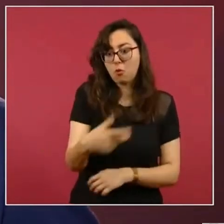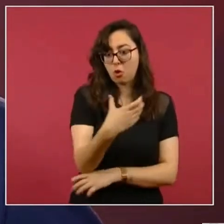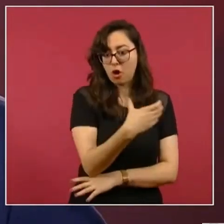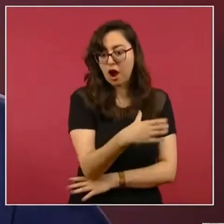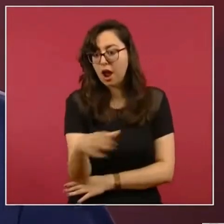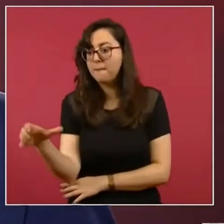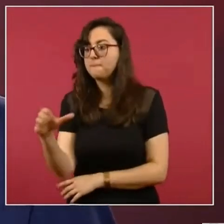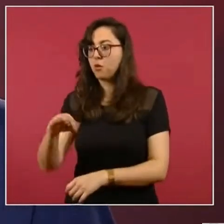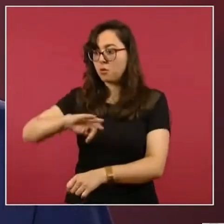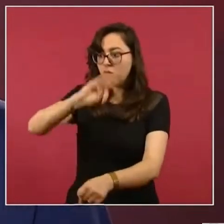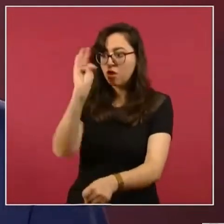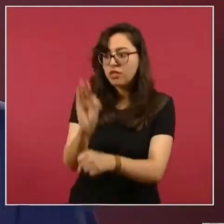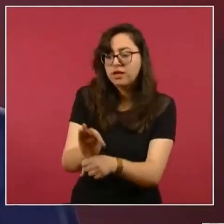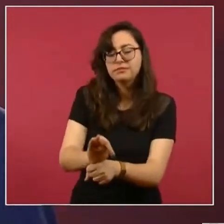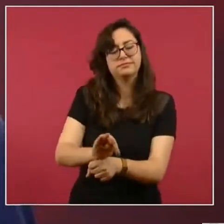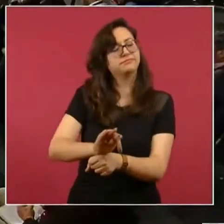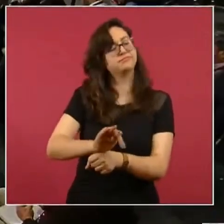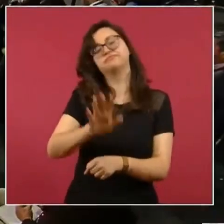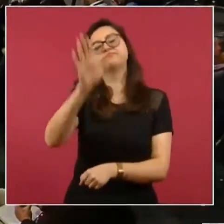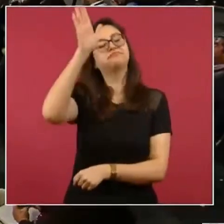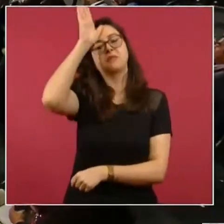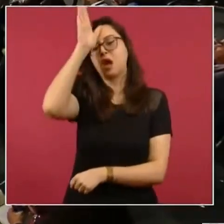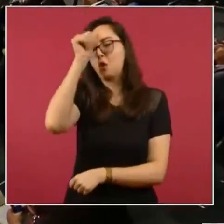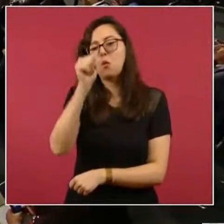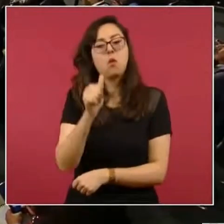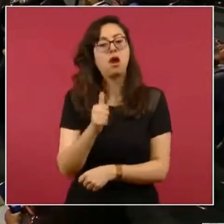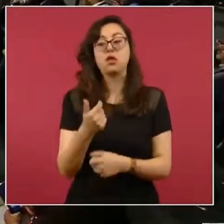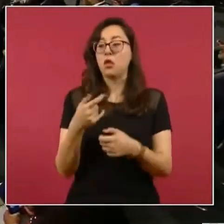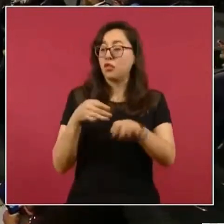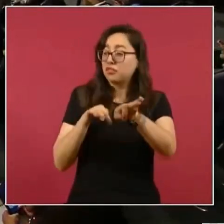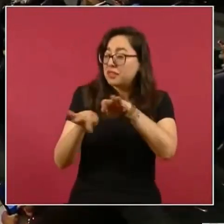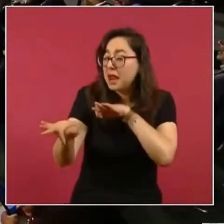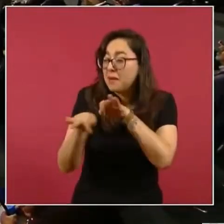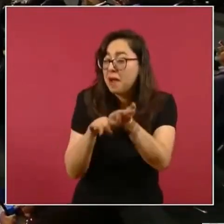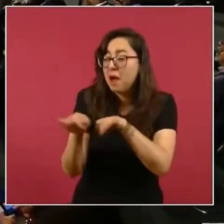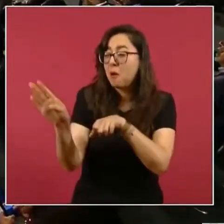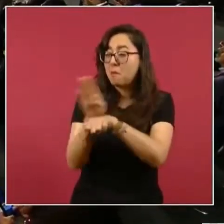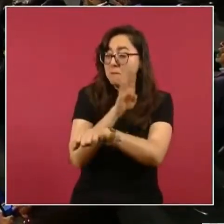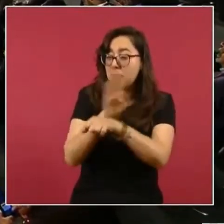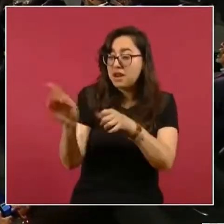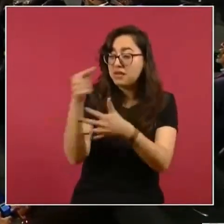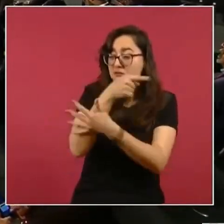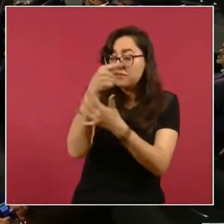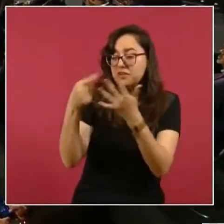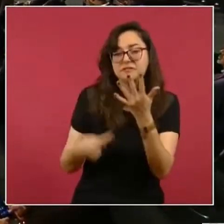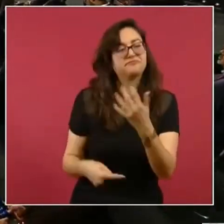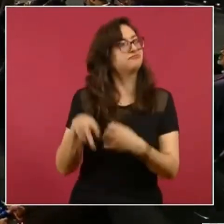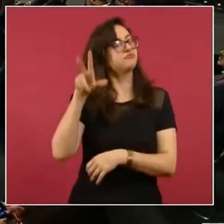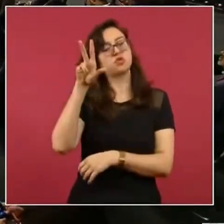con la política laboral, ni con la política educativa